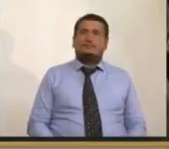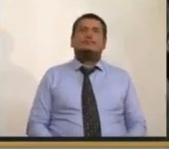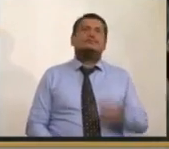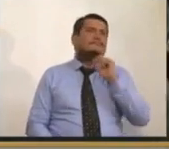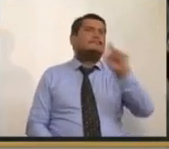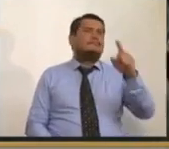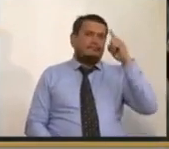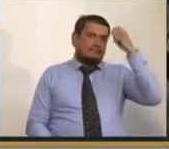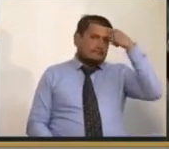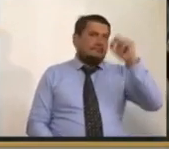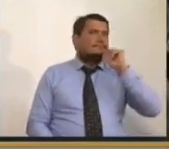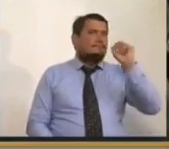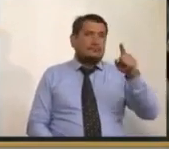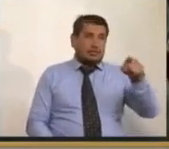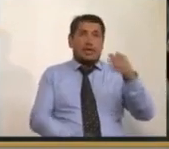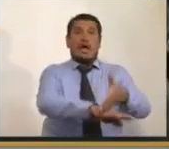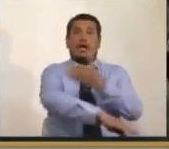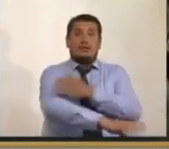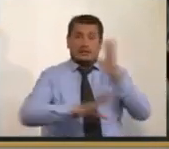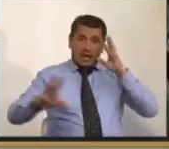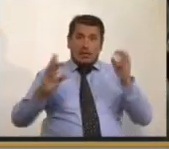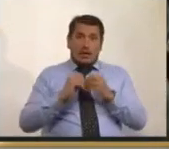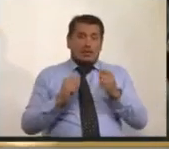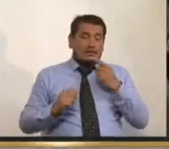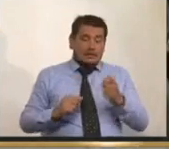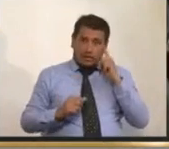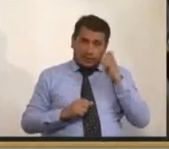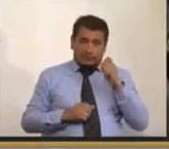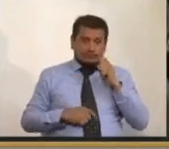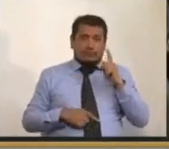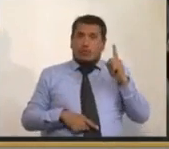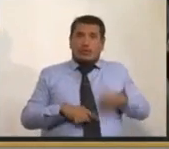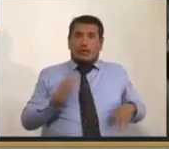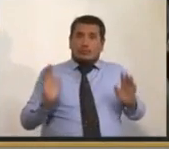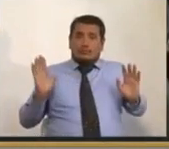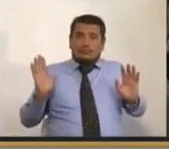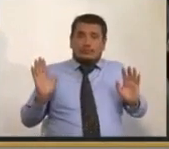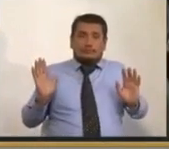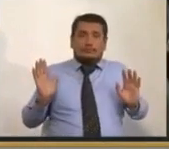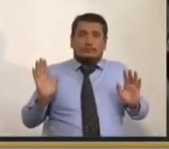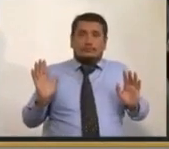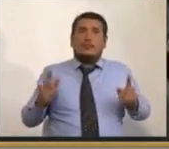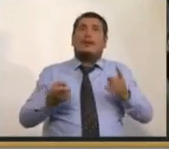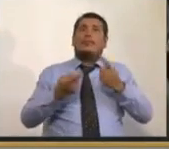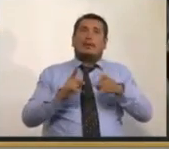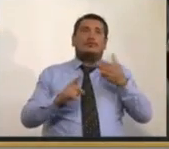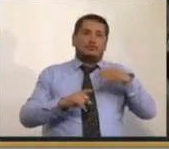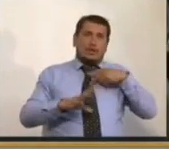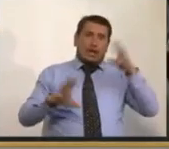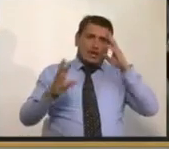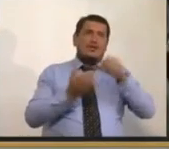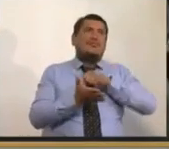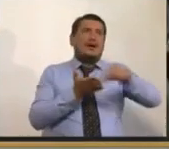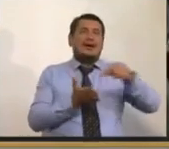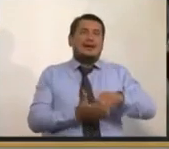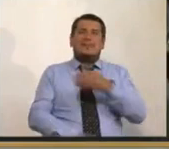¿ustedes han hecho algún acuerdo? No lo podemos hacer. Pero además, si lo hiciéramos para pagar ese billón